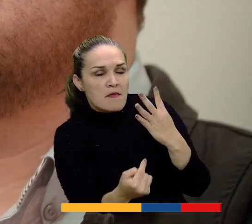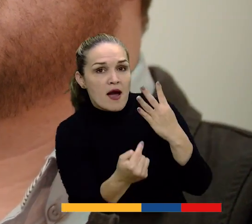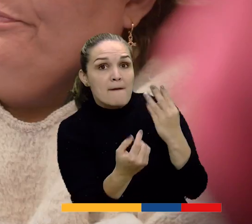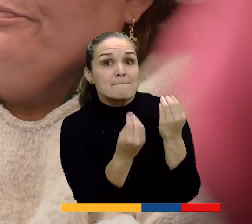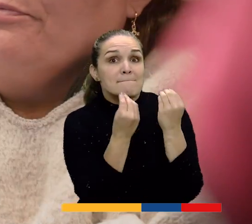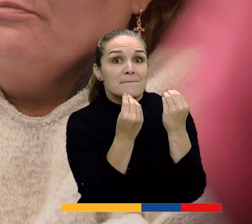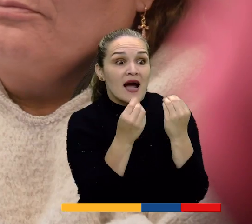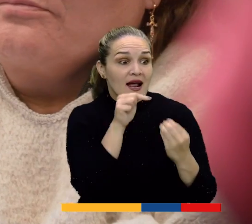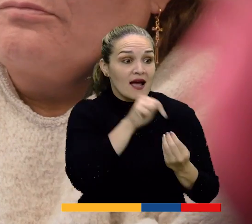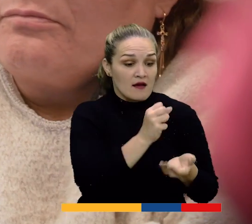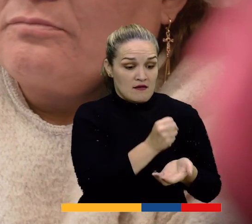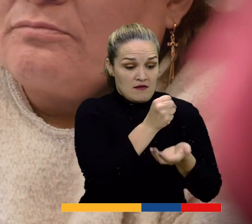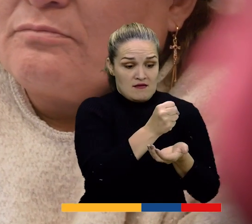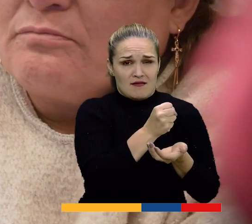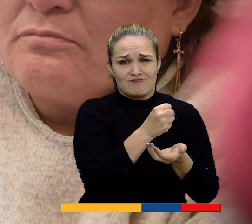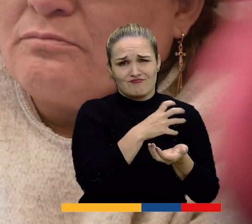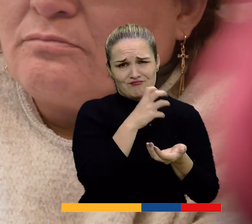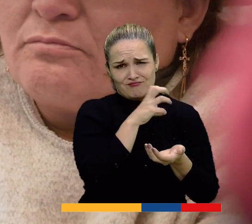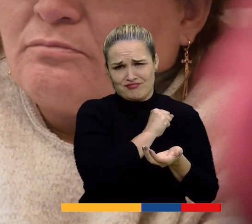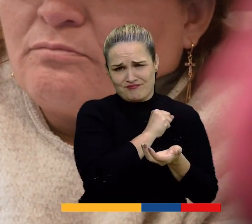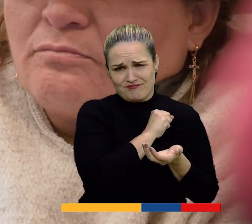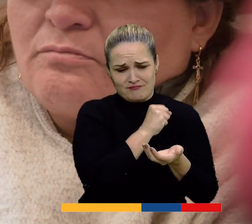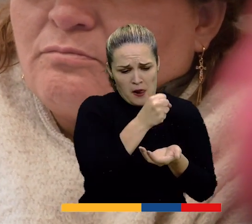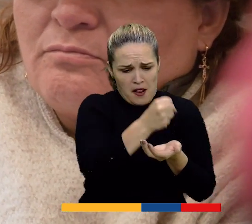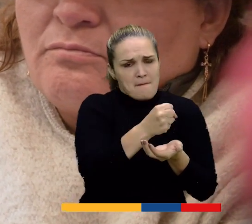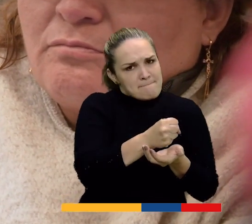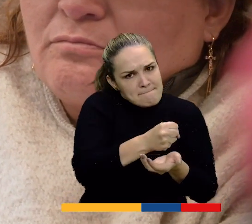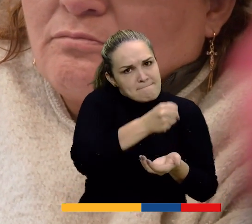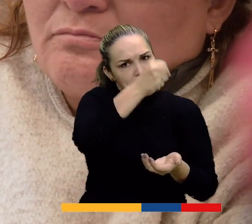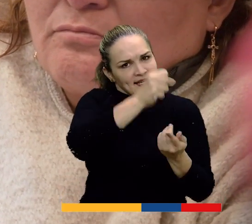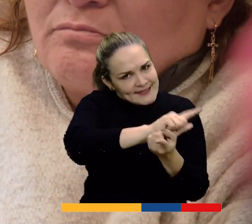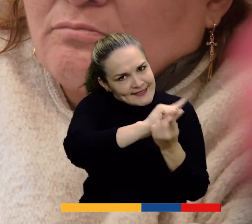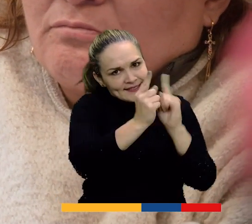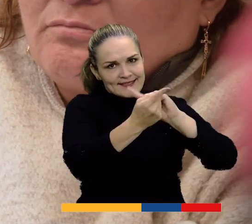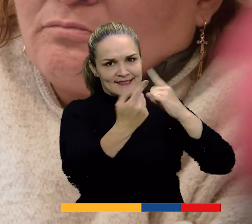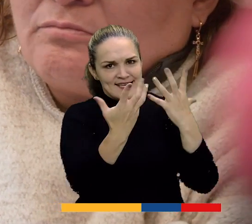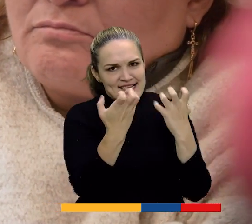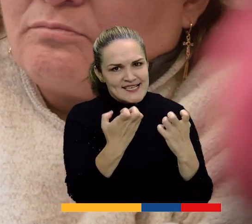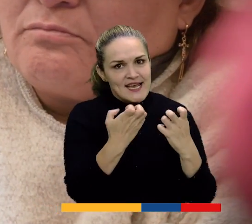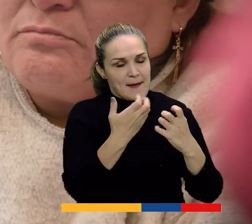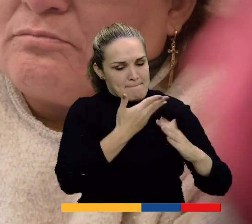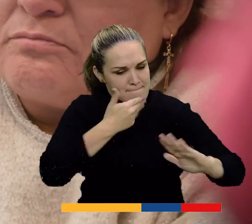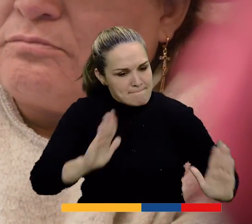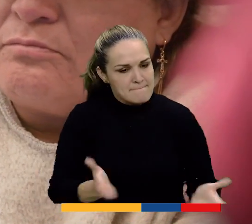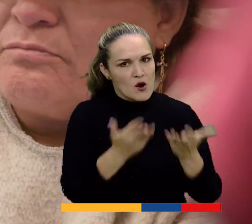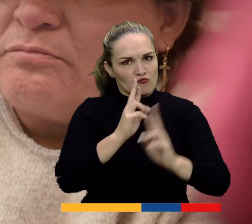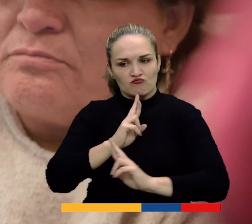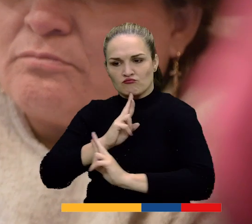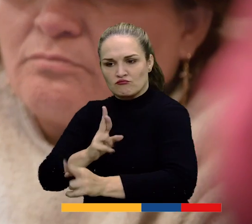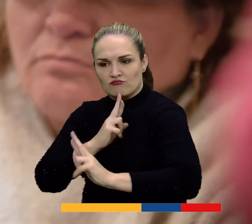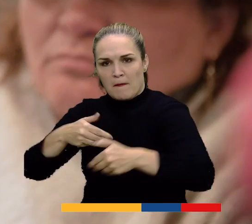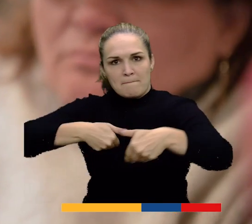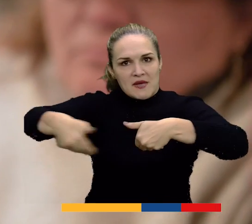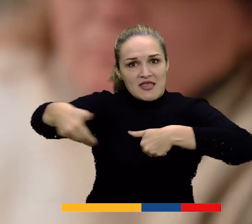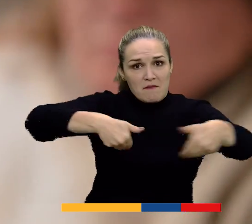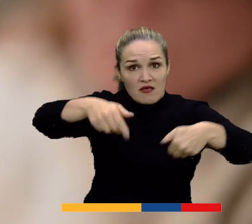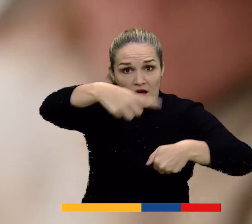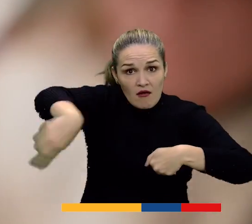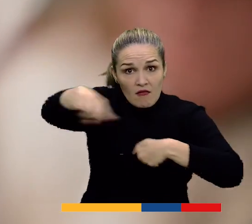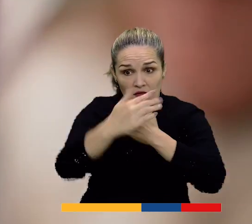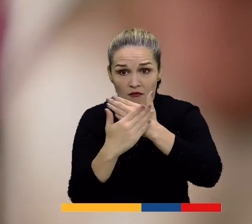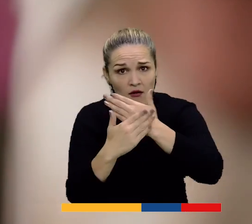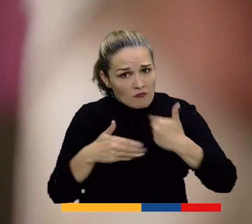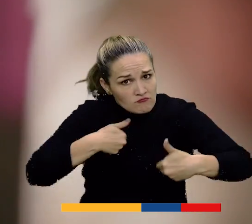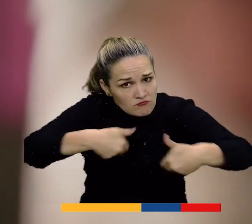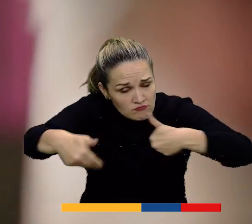inversión para que ese lamentable presupuesto cambie, se transforme, podamos responder a